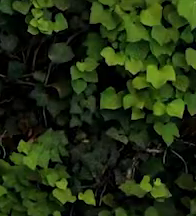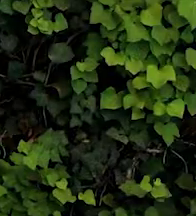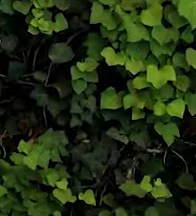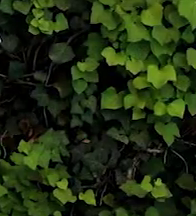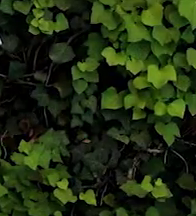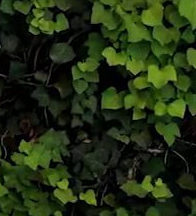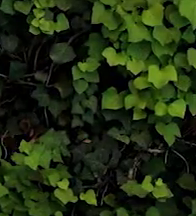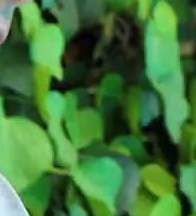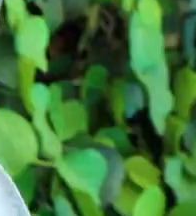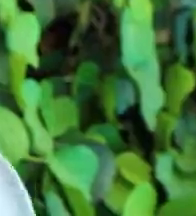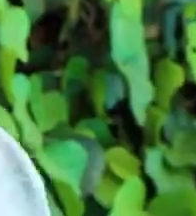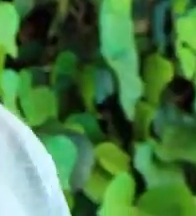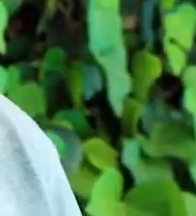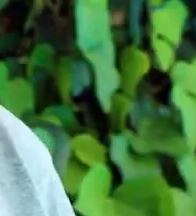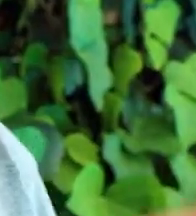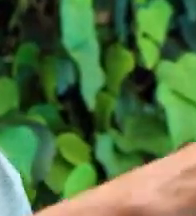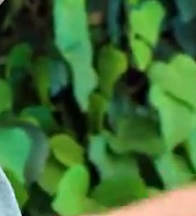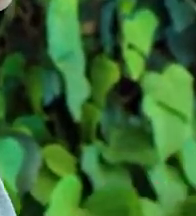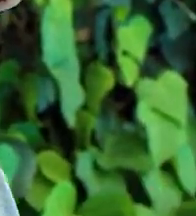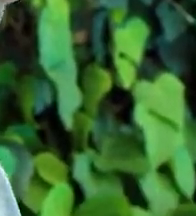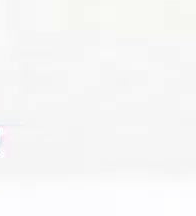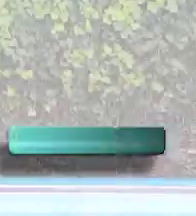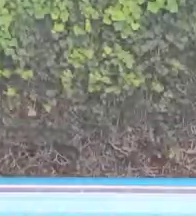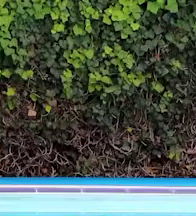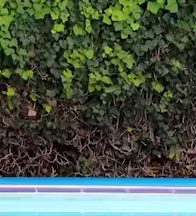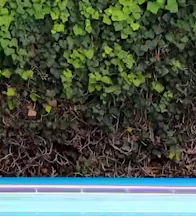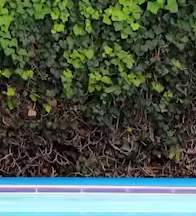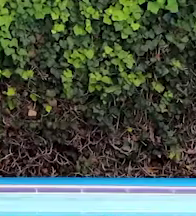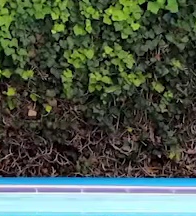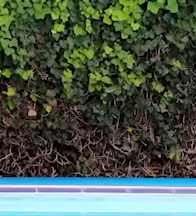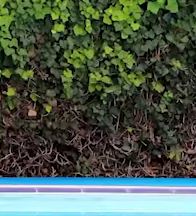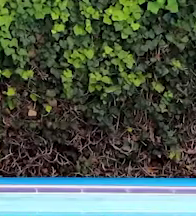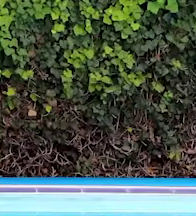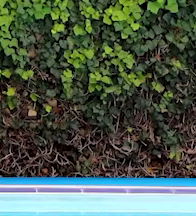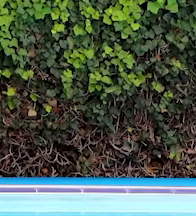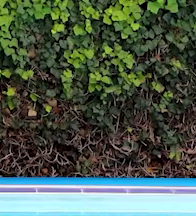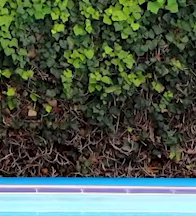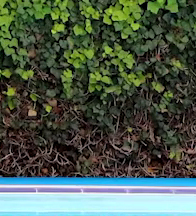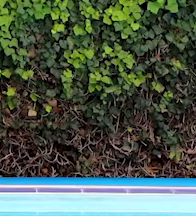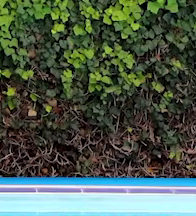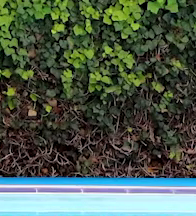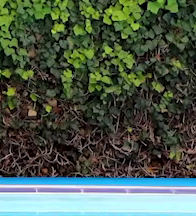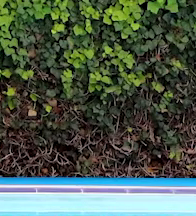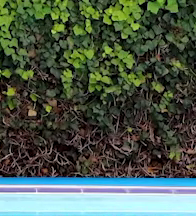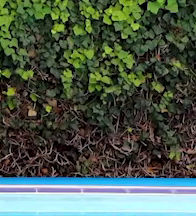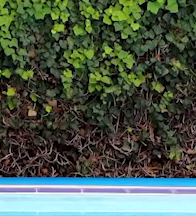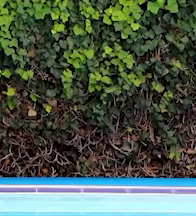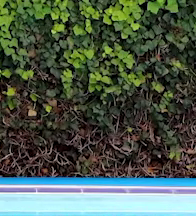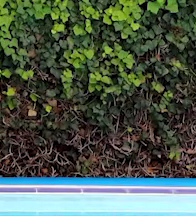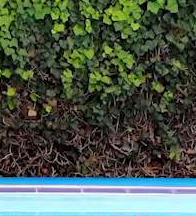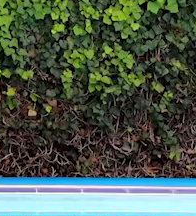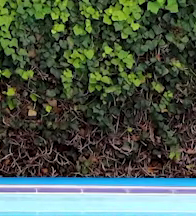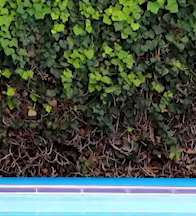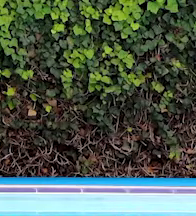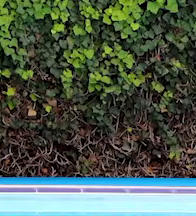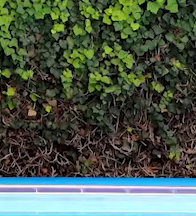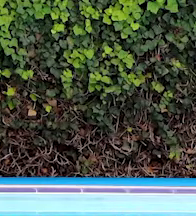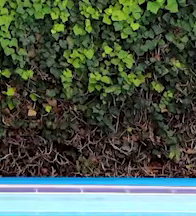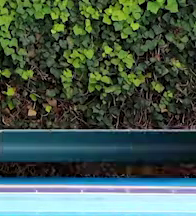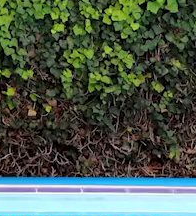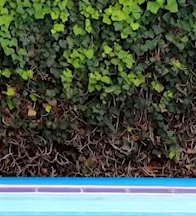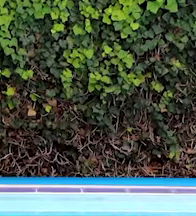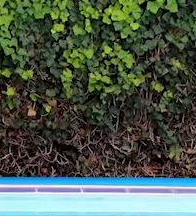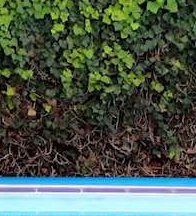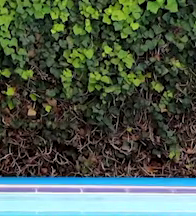Recuerda, entre clase y clase, activa tu cuerpo. Vamos a trabajar un ejercicio de coordinación que se llama caperuza. Vamos a levantar nuestra